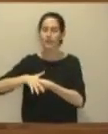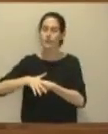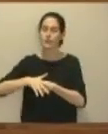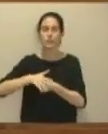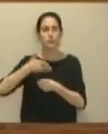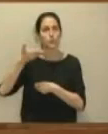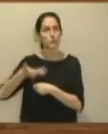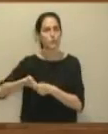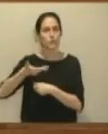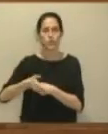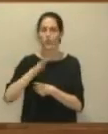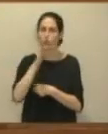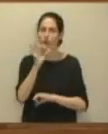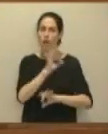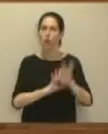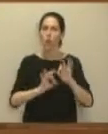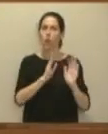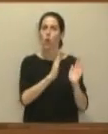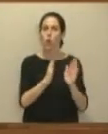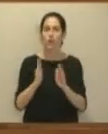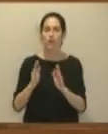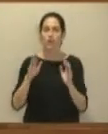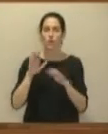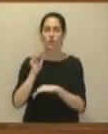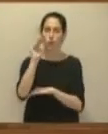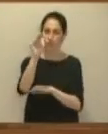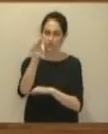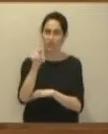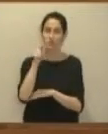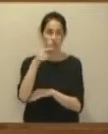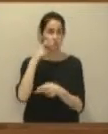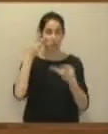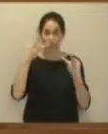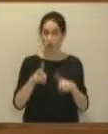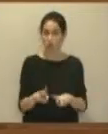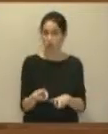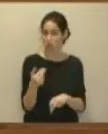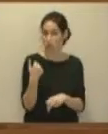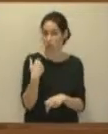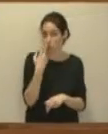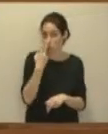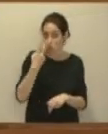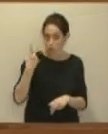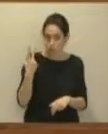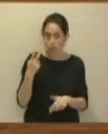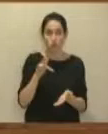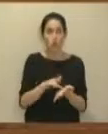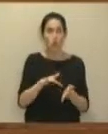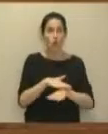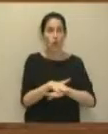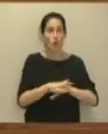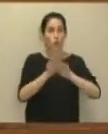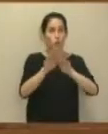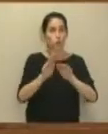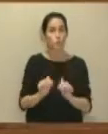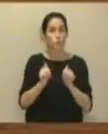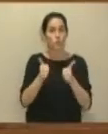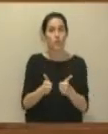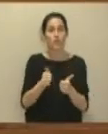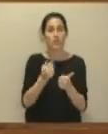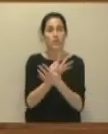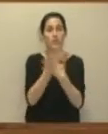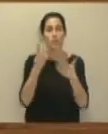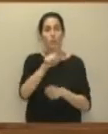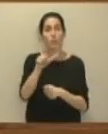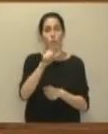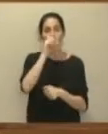para la ordenación forestal. Usted lo reconocía, además, hace dos años ya, al principio de la criatura, en su comparecencia el 19 de